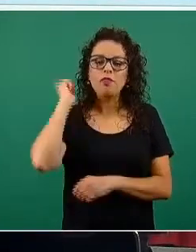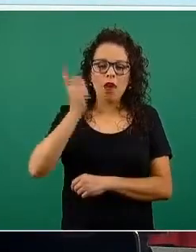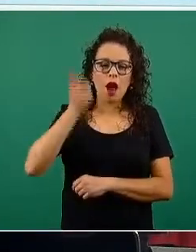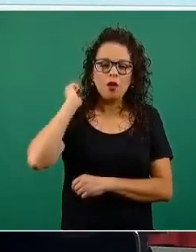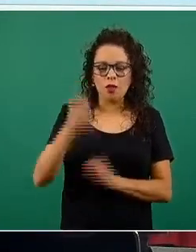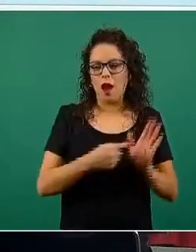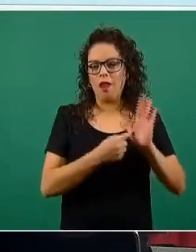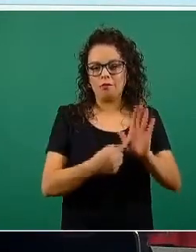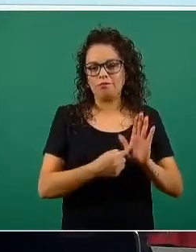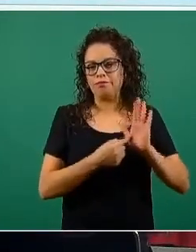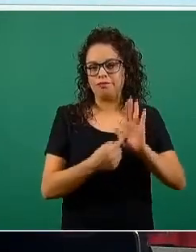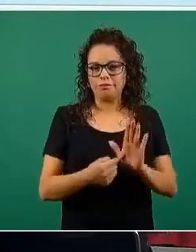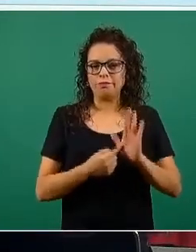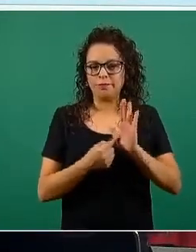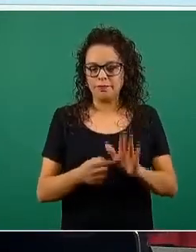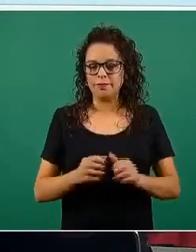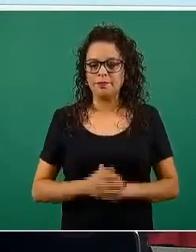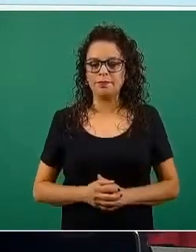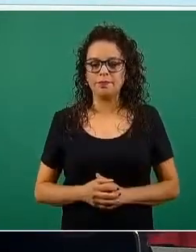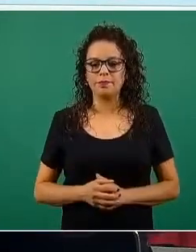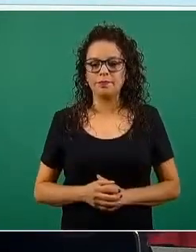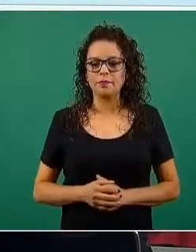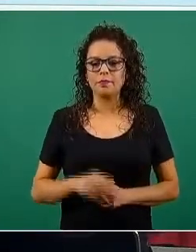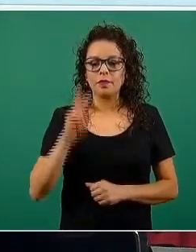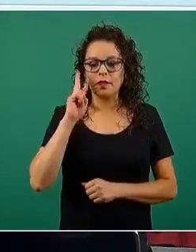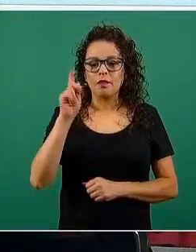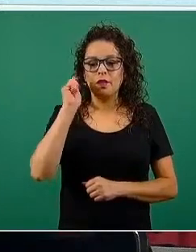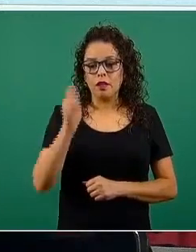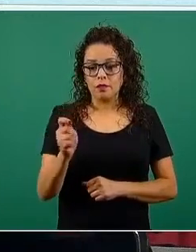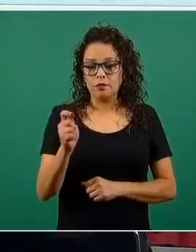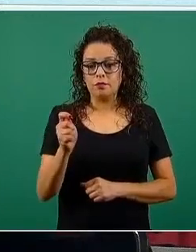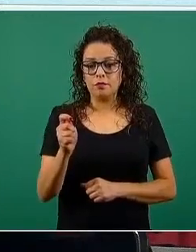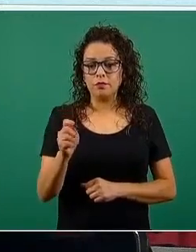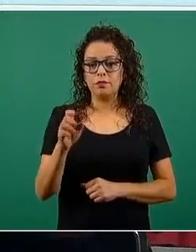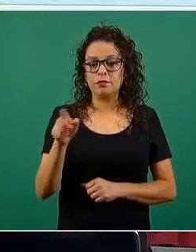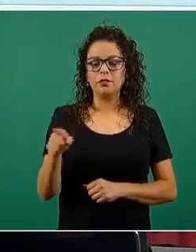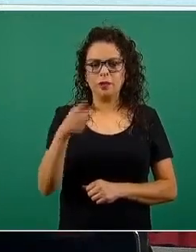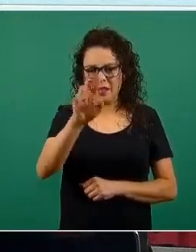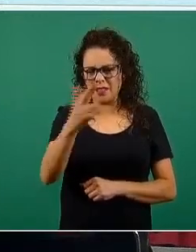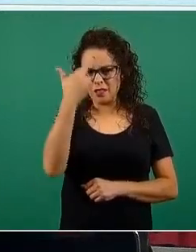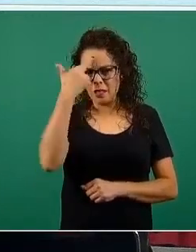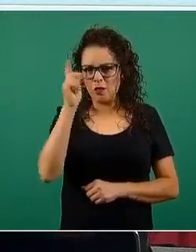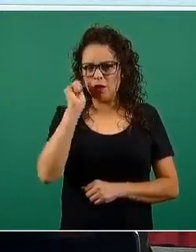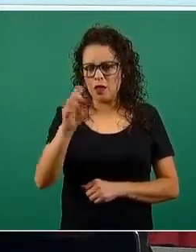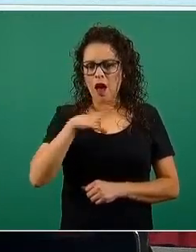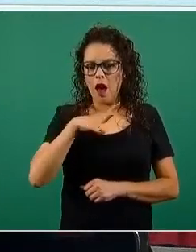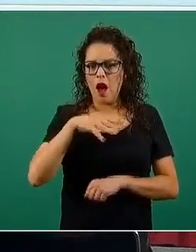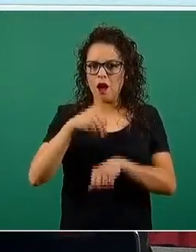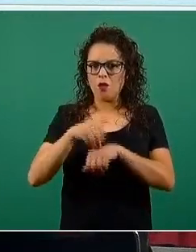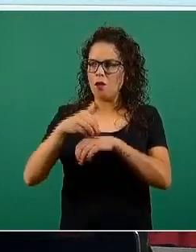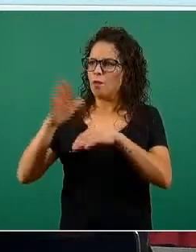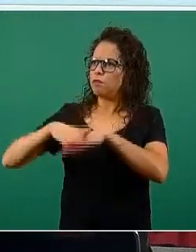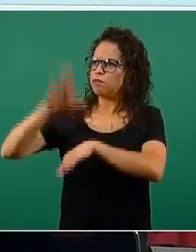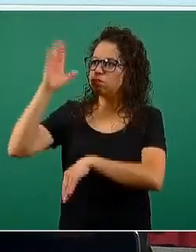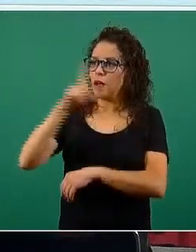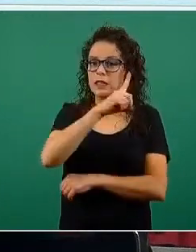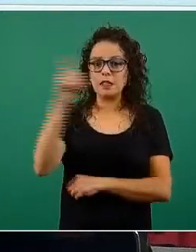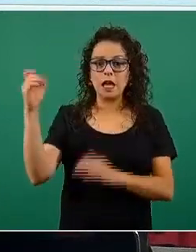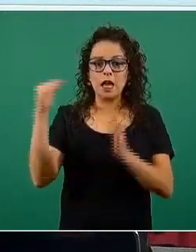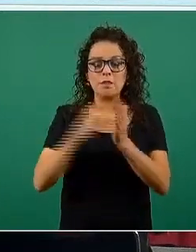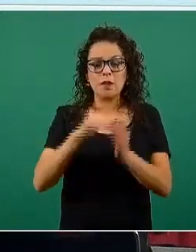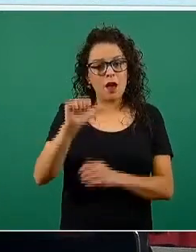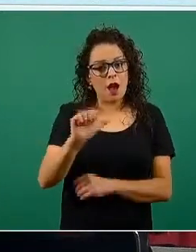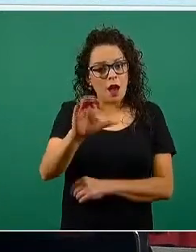recuadro tenemos el total de casos activos estimados. Recuerden que habíamos llegado a tener cifras por arriba del 100 mil casos